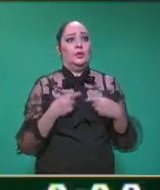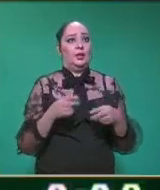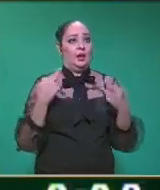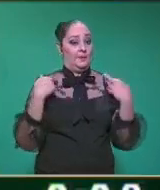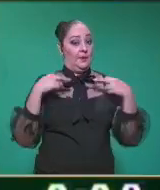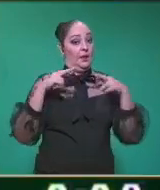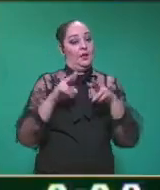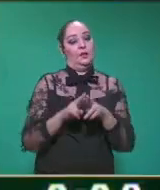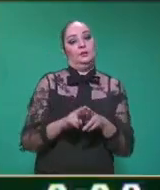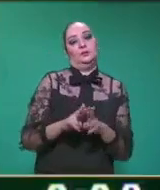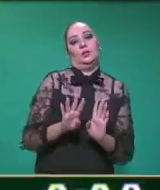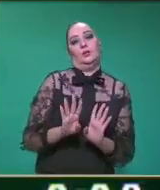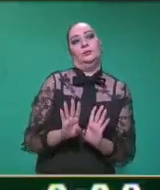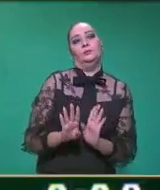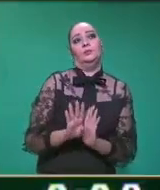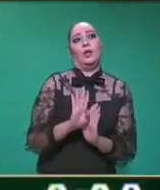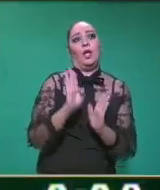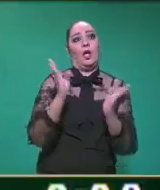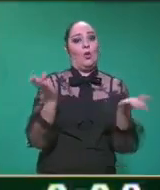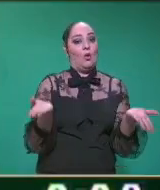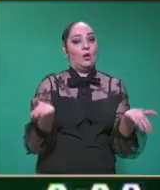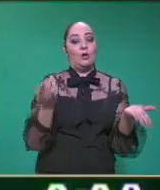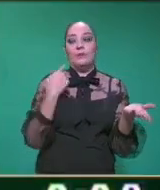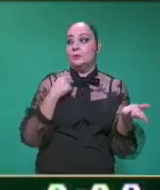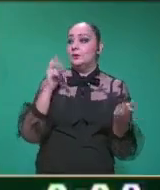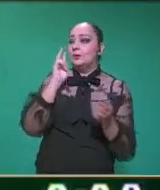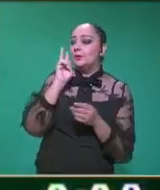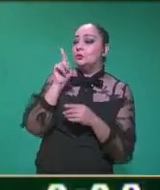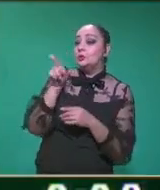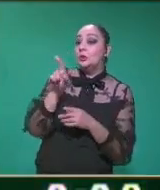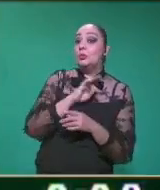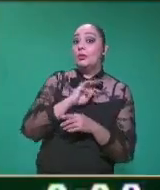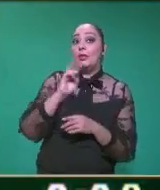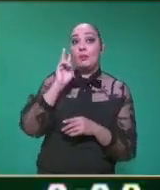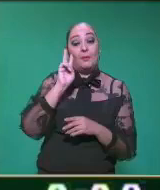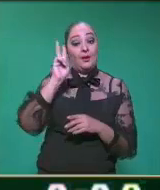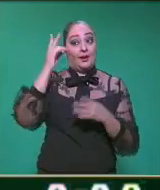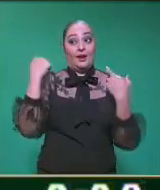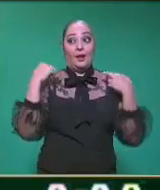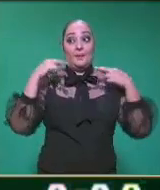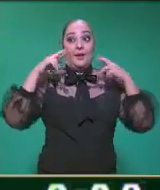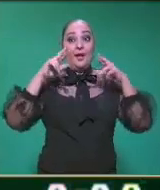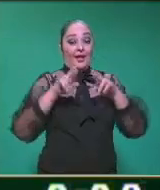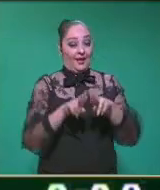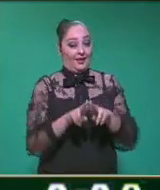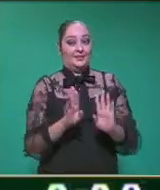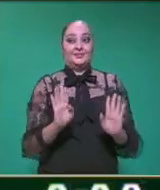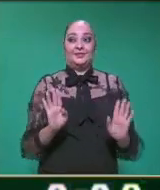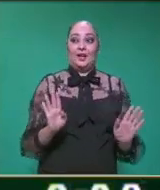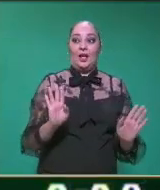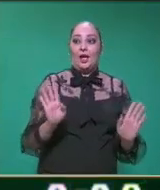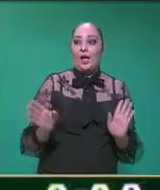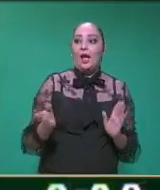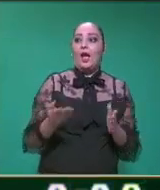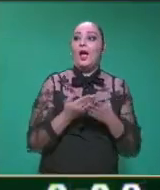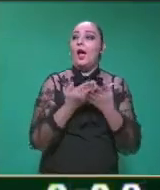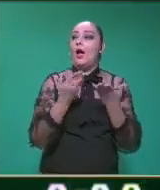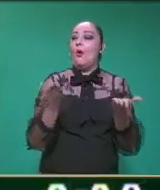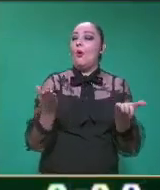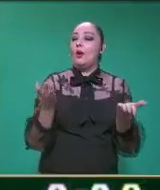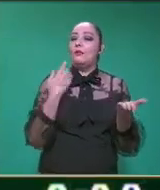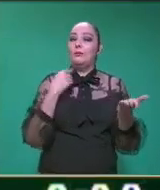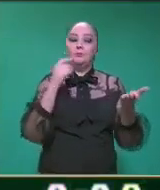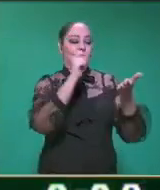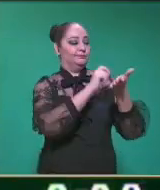maestra. Para ello, vamos a pasar acá enfrente para que ustedes puedan observar a la maestra. Y acá vamos a irle